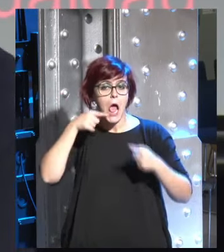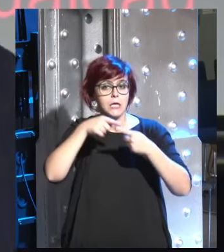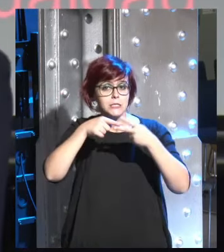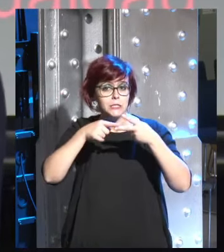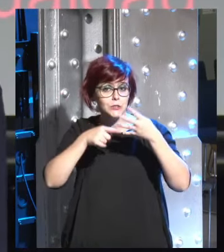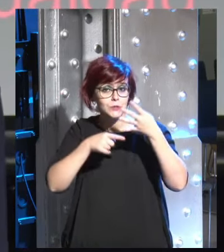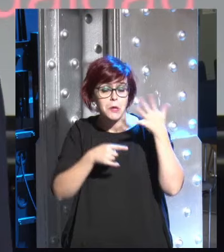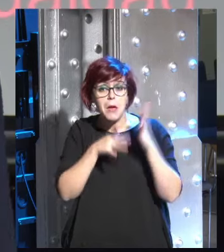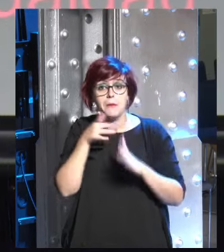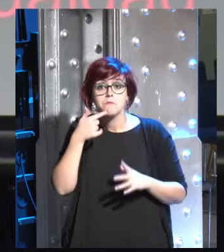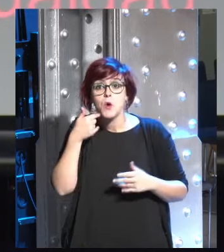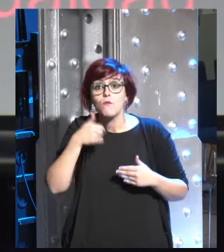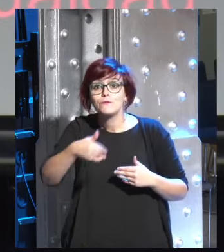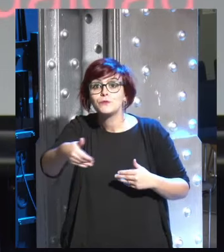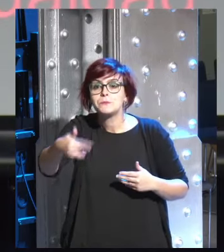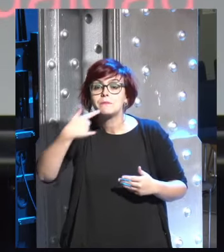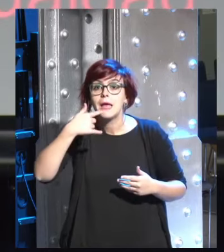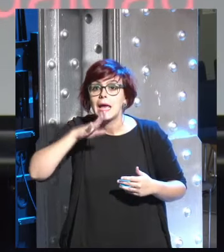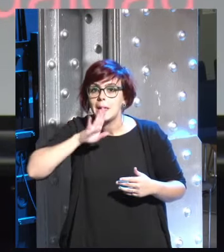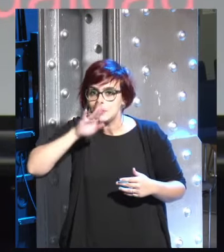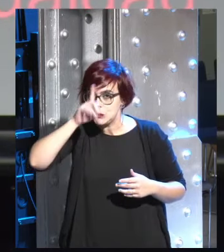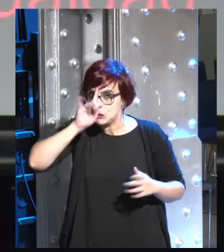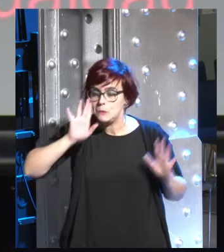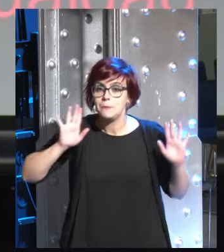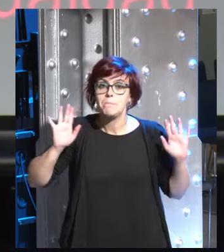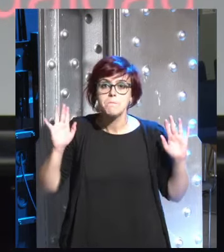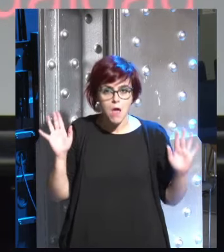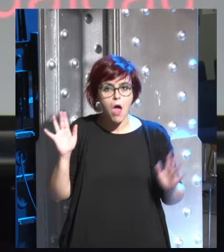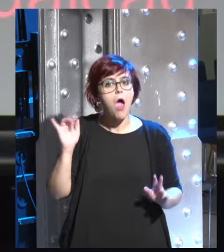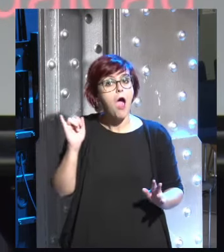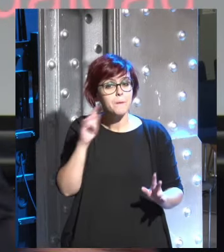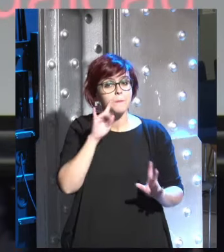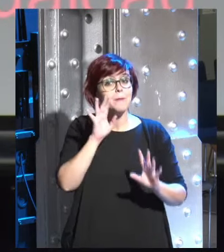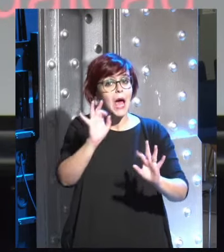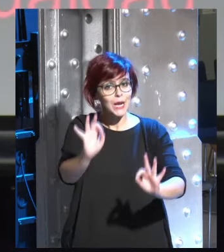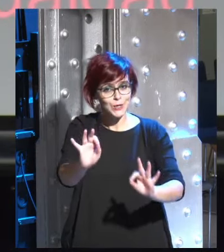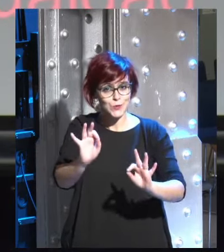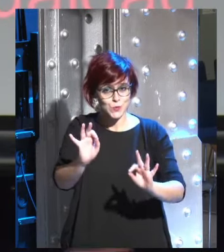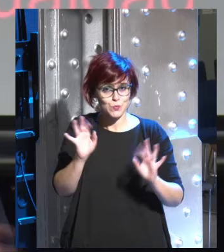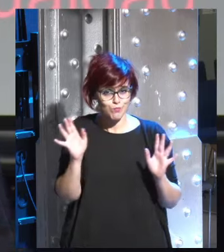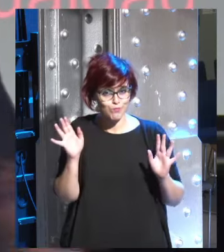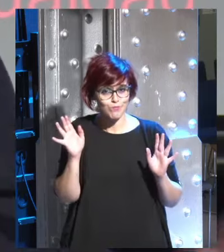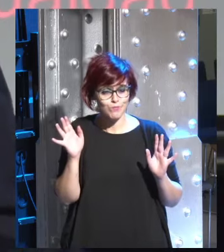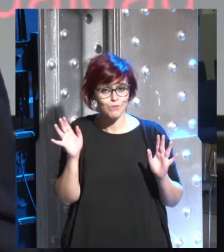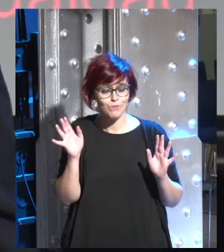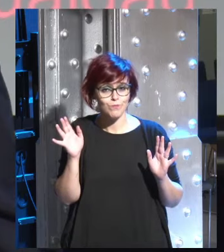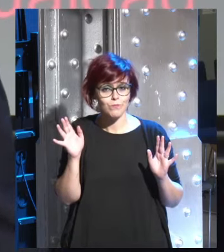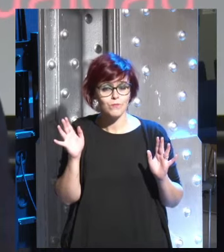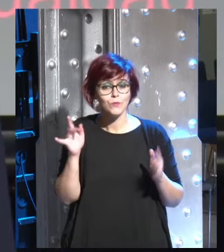no sabemos muy bien que va a pasar pero si que existe el peligro y la posibilidad de que